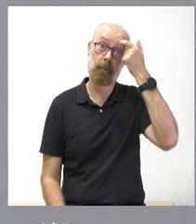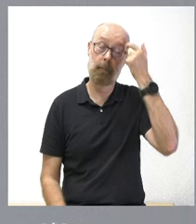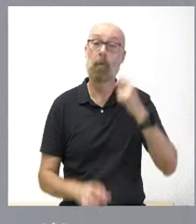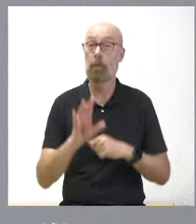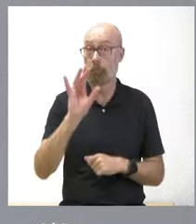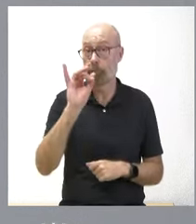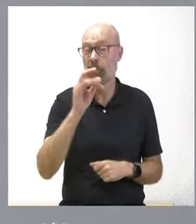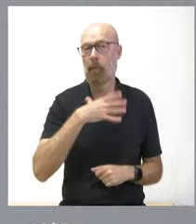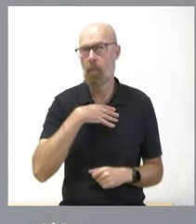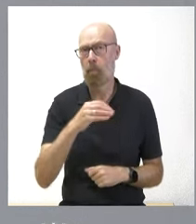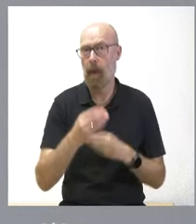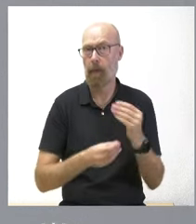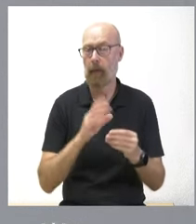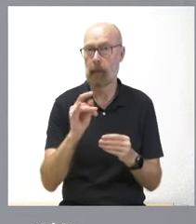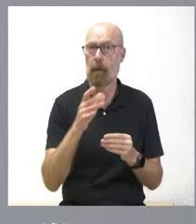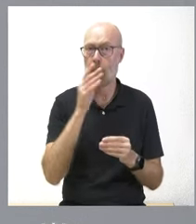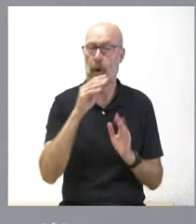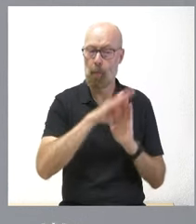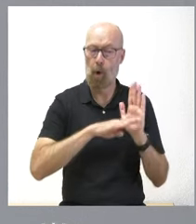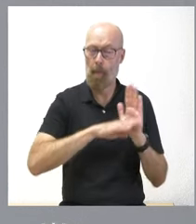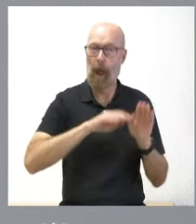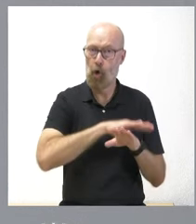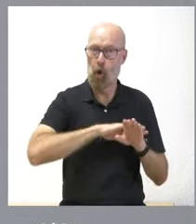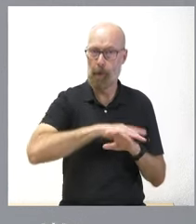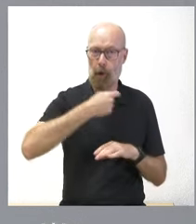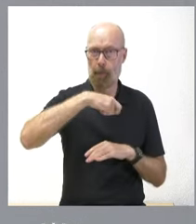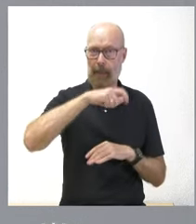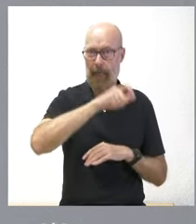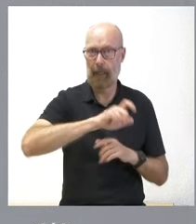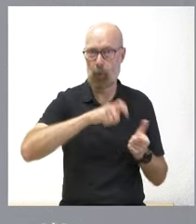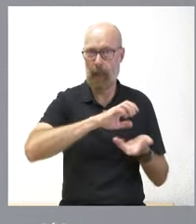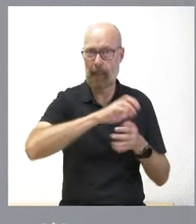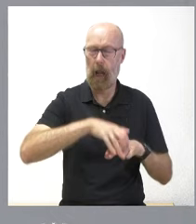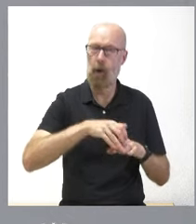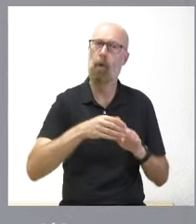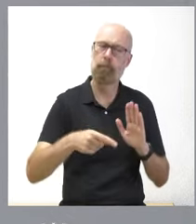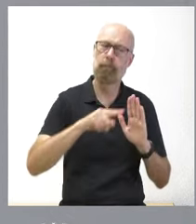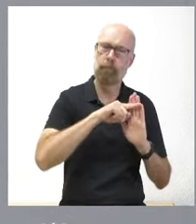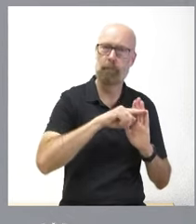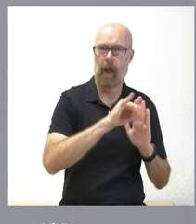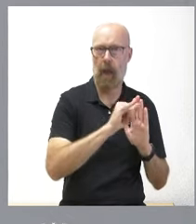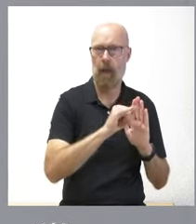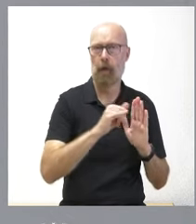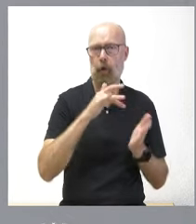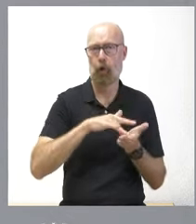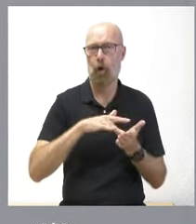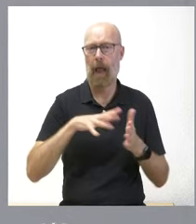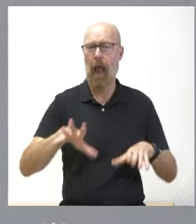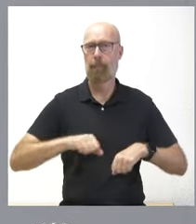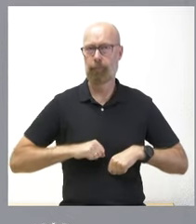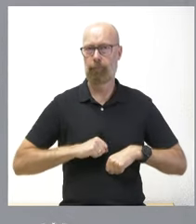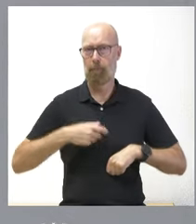está en el programa de gobierno del presidente de la Junta de Castilla y León que lo citó en su sesión de investidura y por tanto estamos trabajando